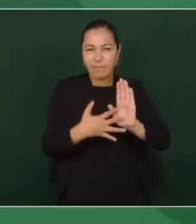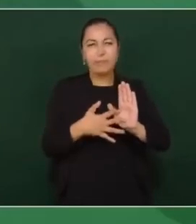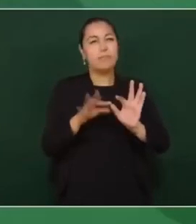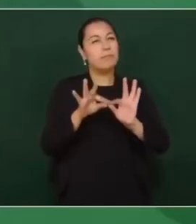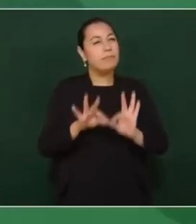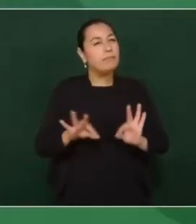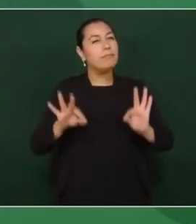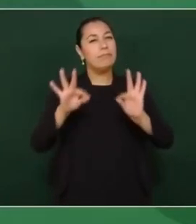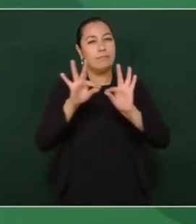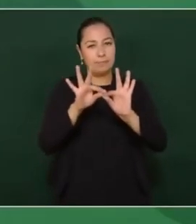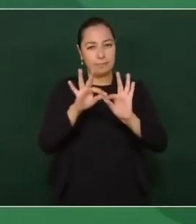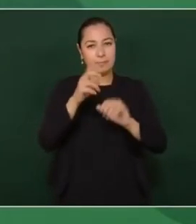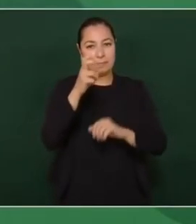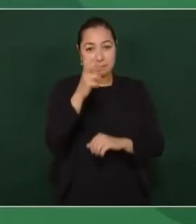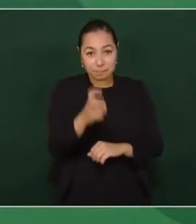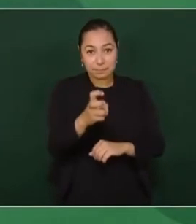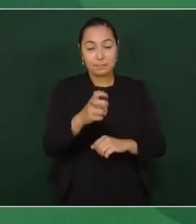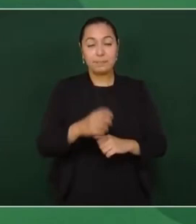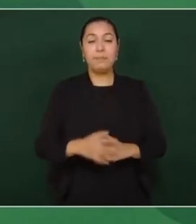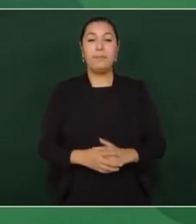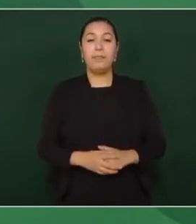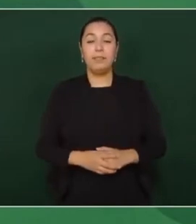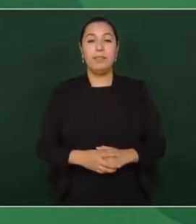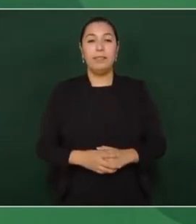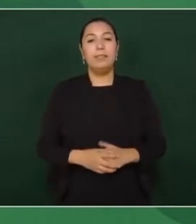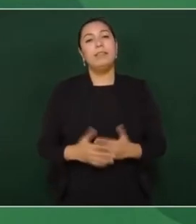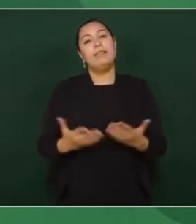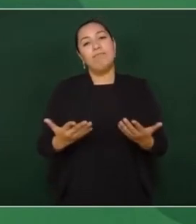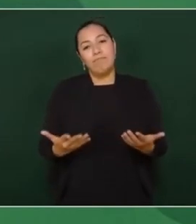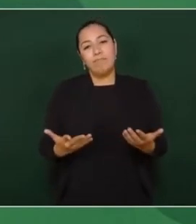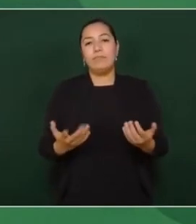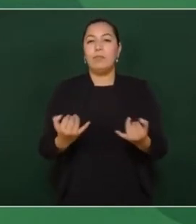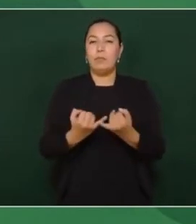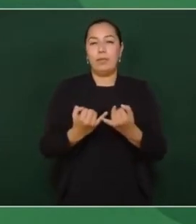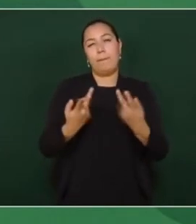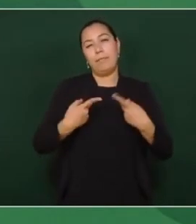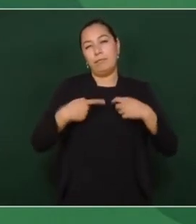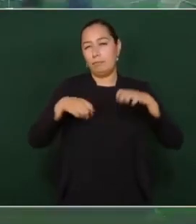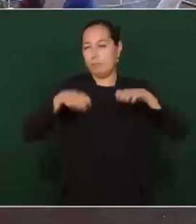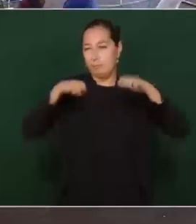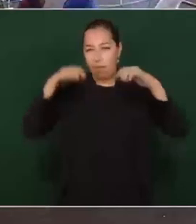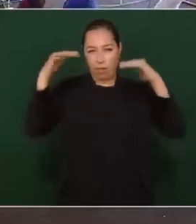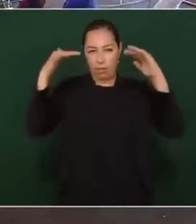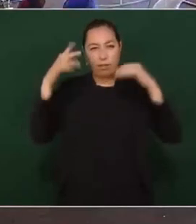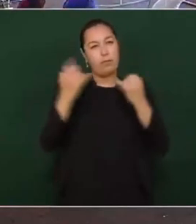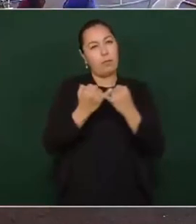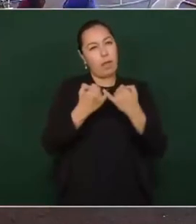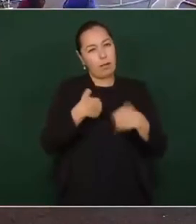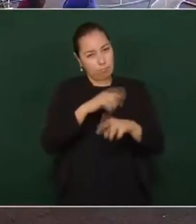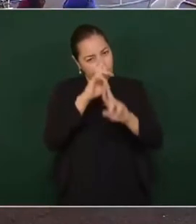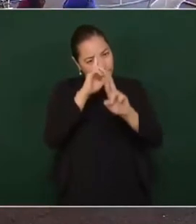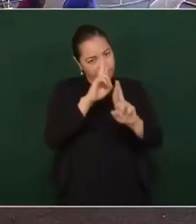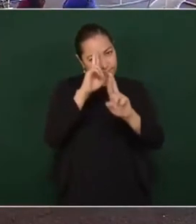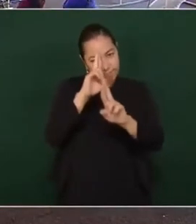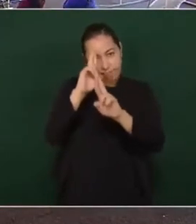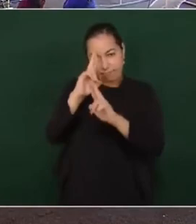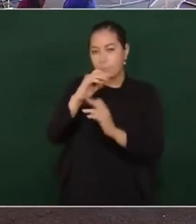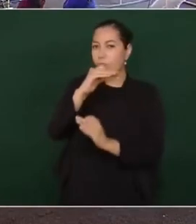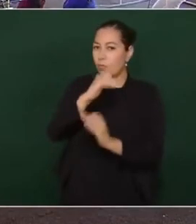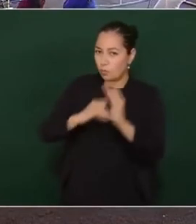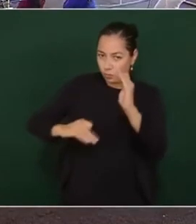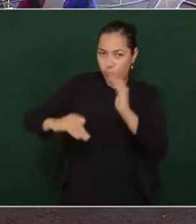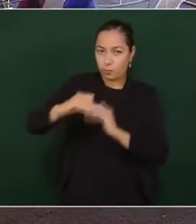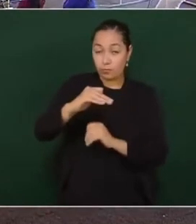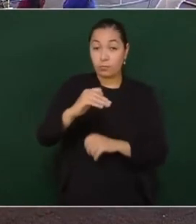este y a los adultos mayores los ancianos respetables darles la